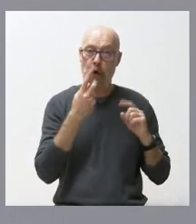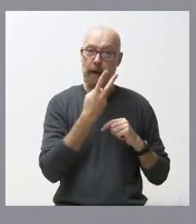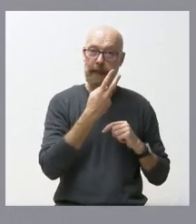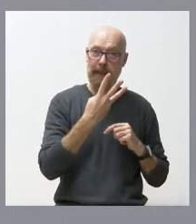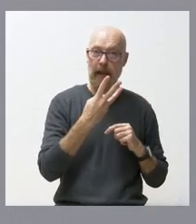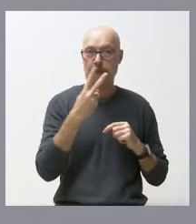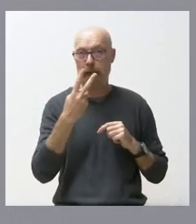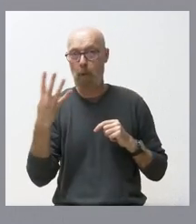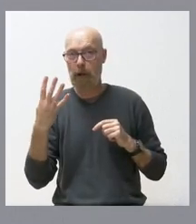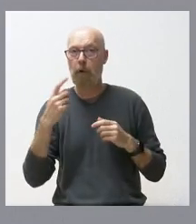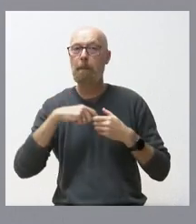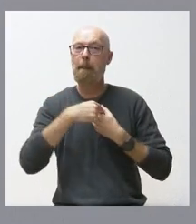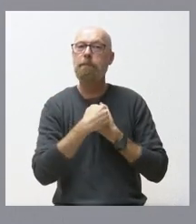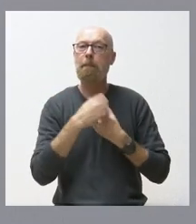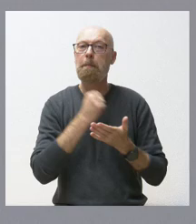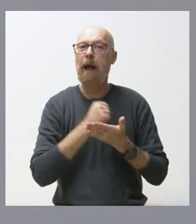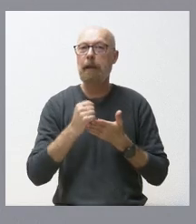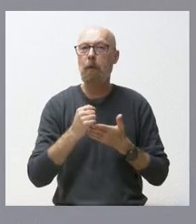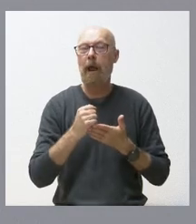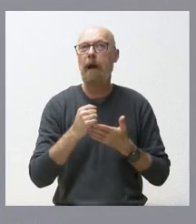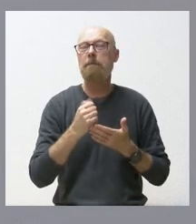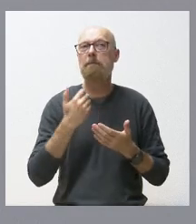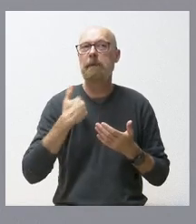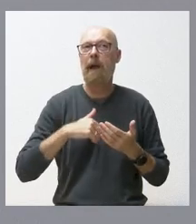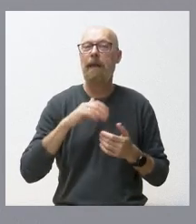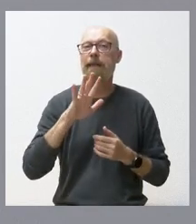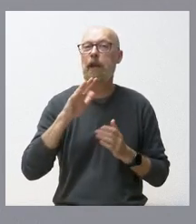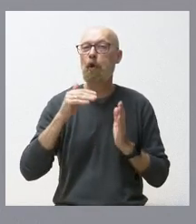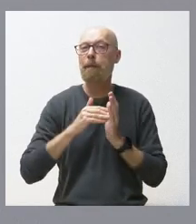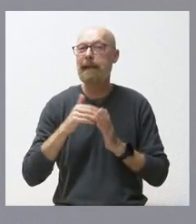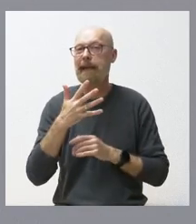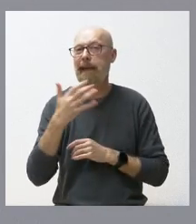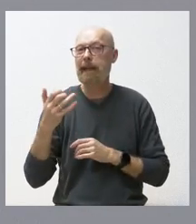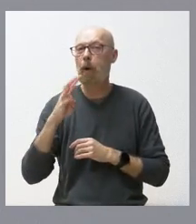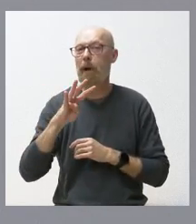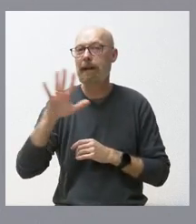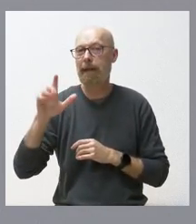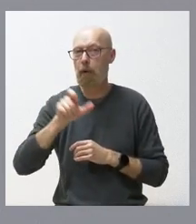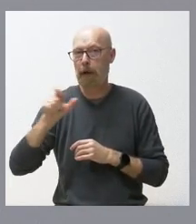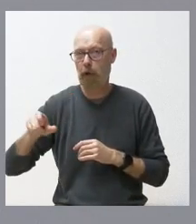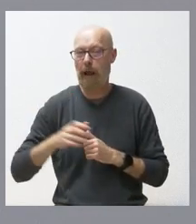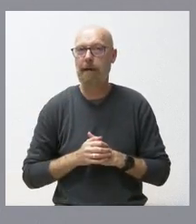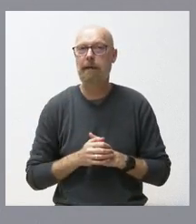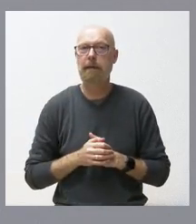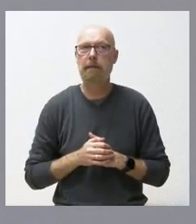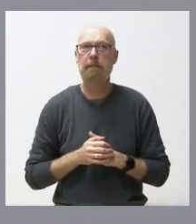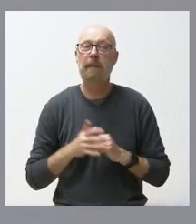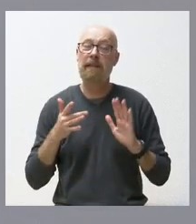estuvieron matriculados 5.545 personas, que son